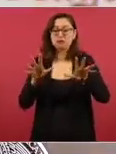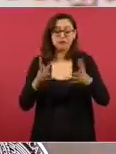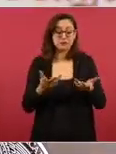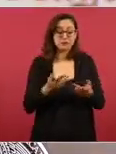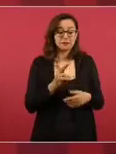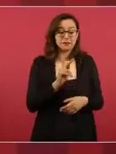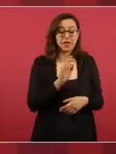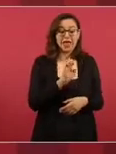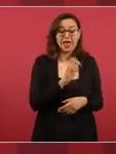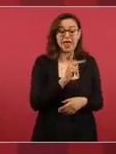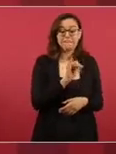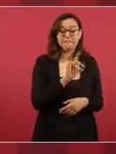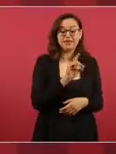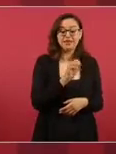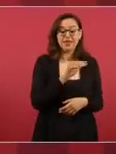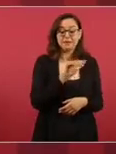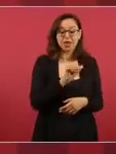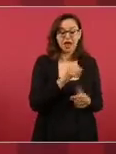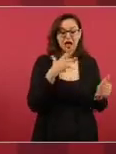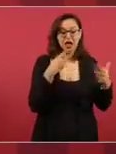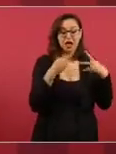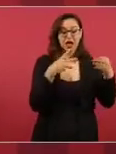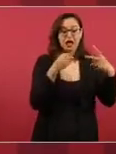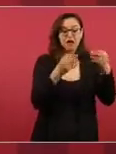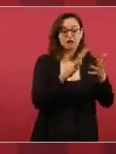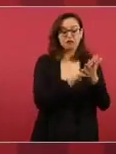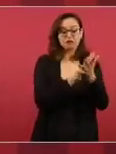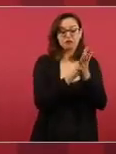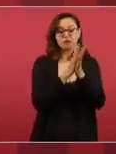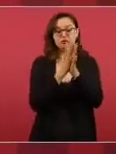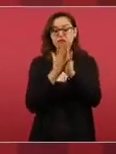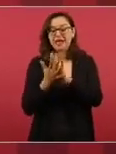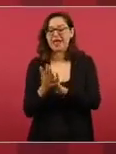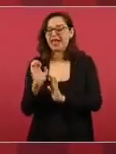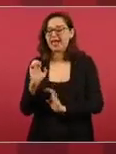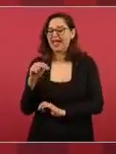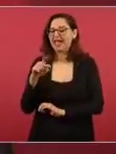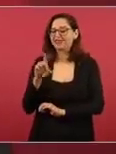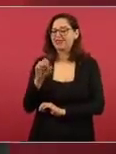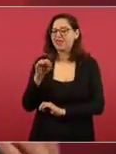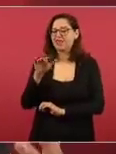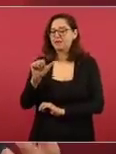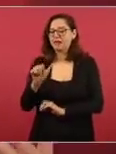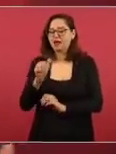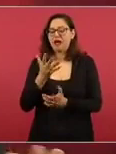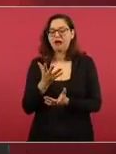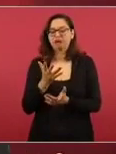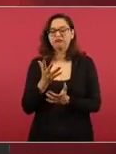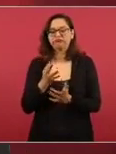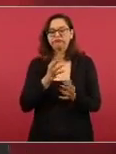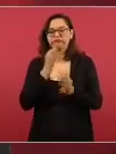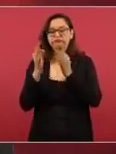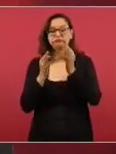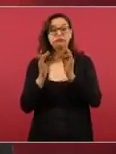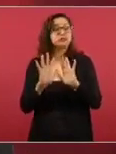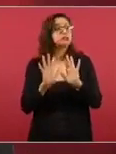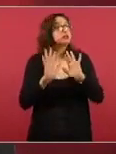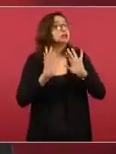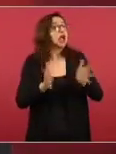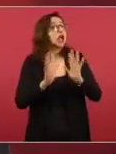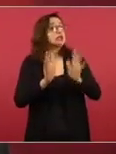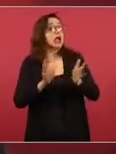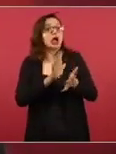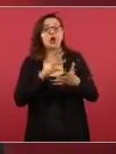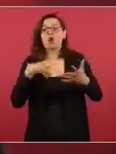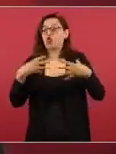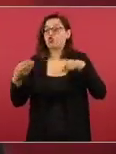epidémico al estado endémico, algunas notas y sobre todo comentaristas decían, declararon por decreto que se acabó la epidemia,